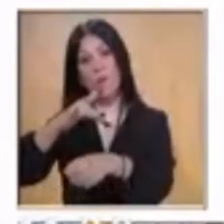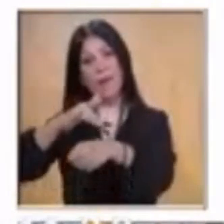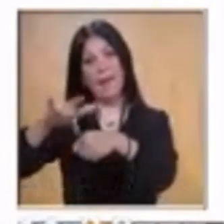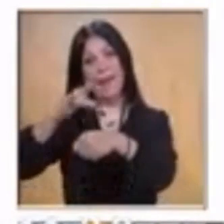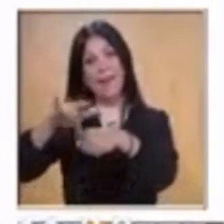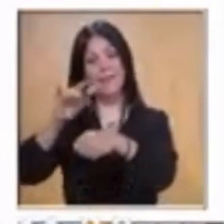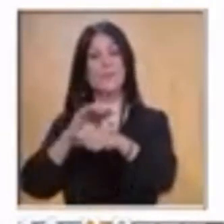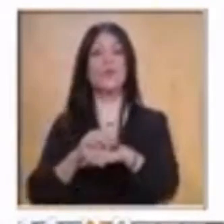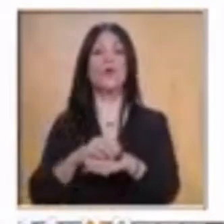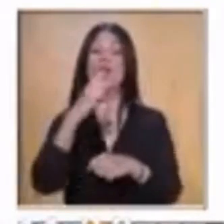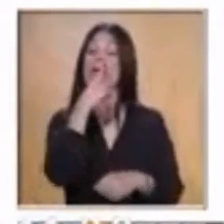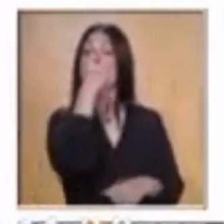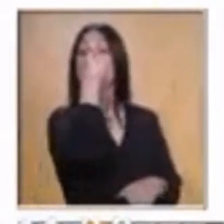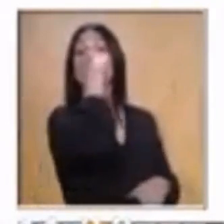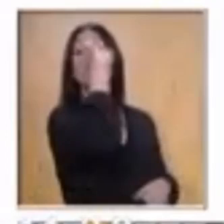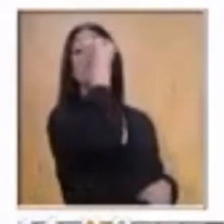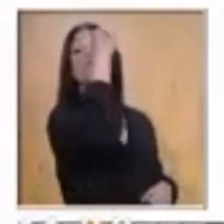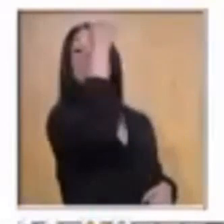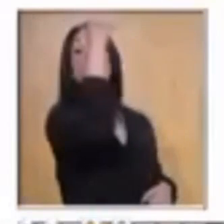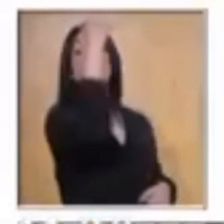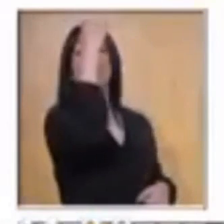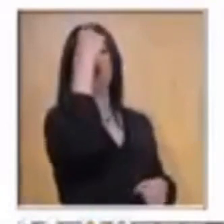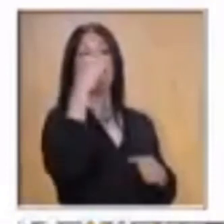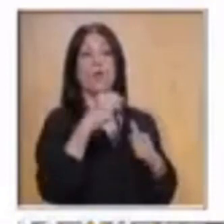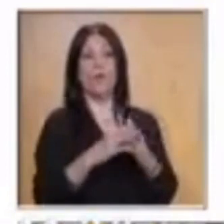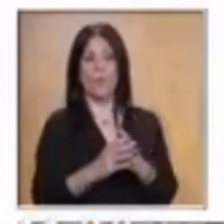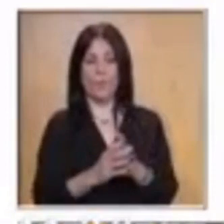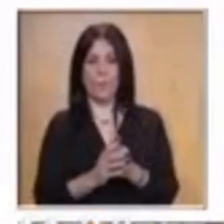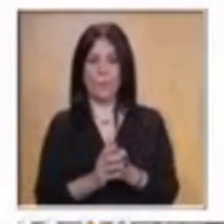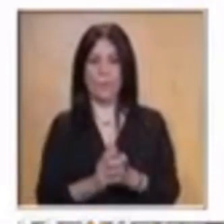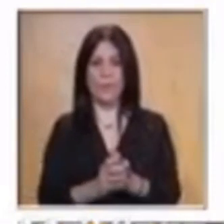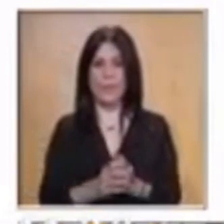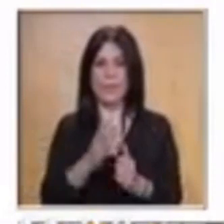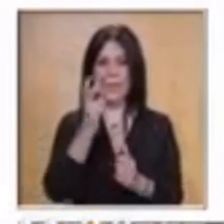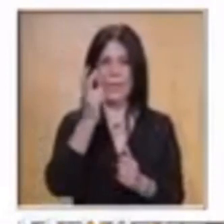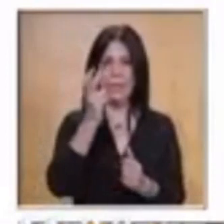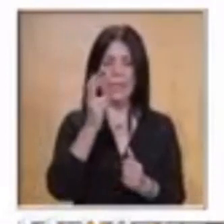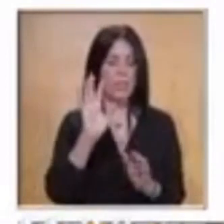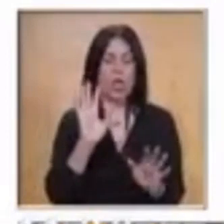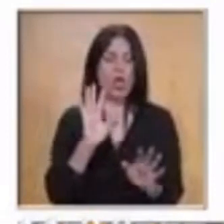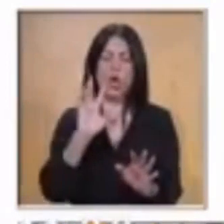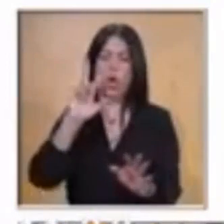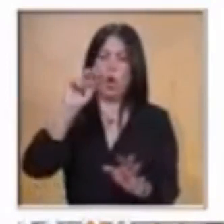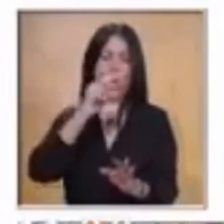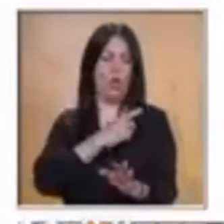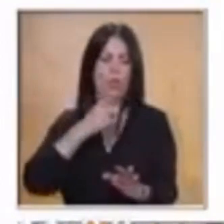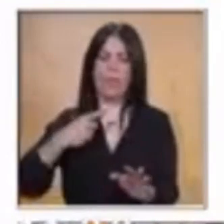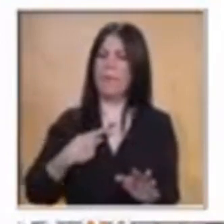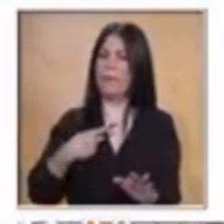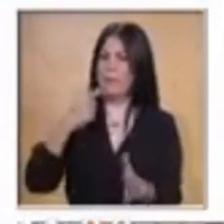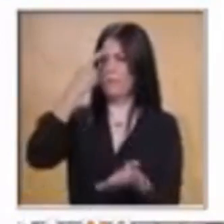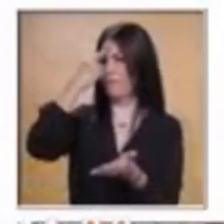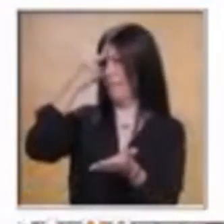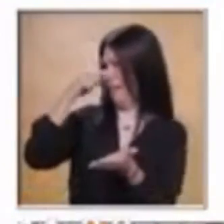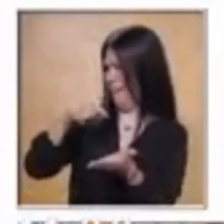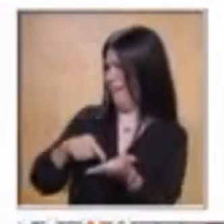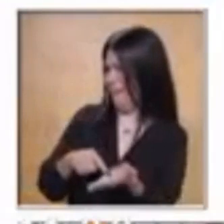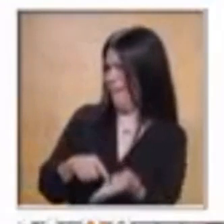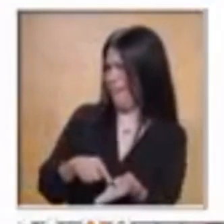No se deben crear todas las palabras halagadas que se hacen por interés. La fontaine.